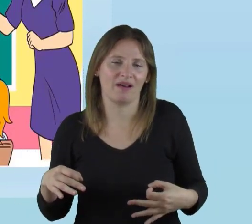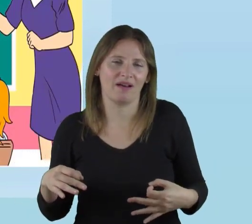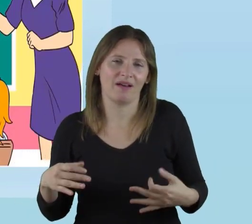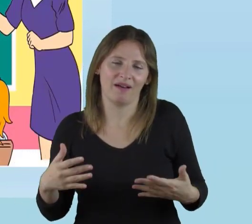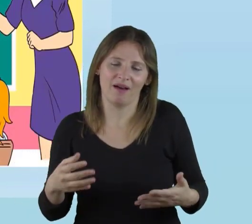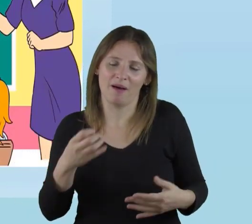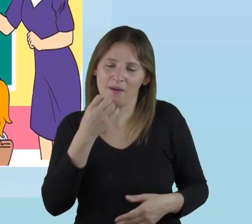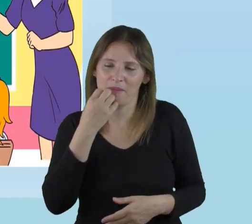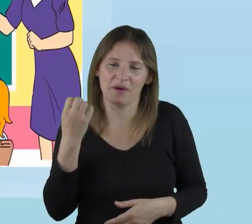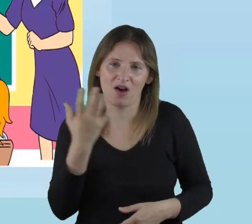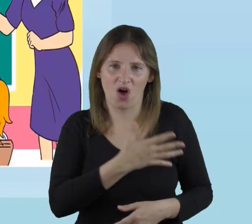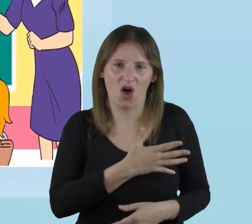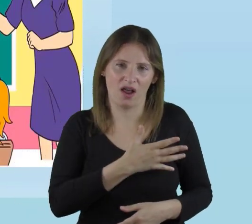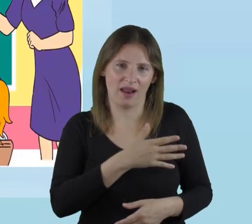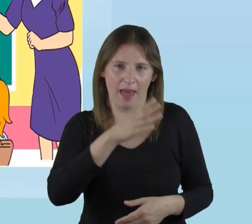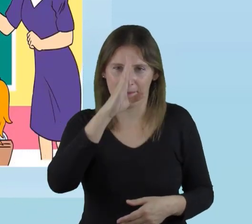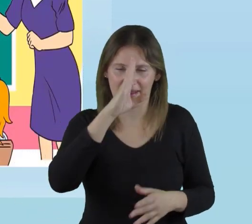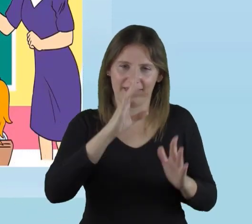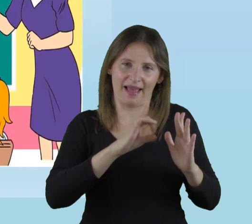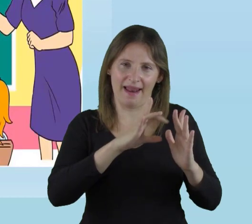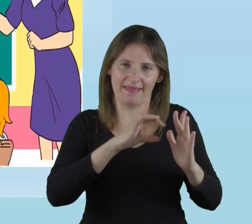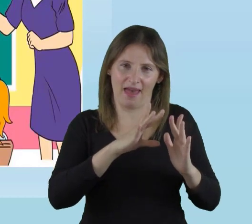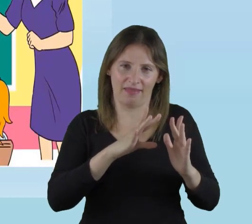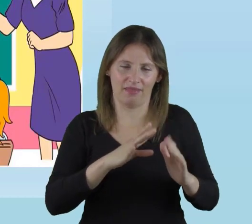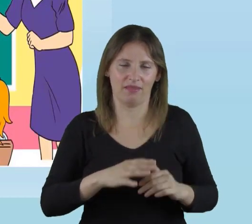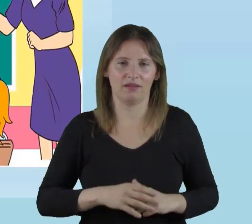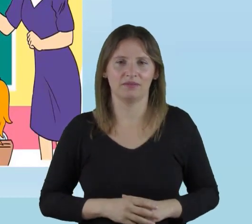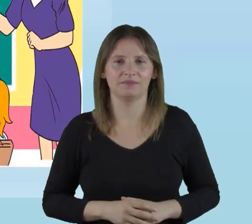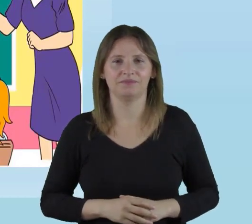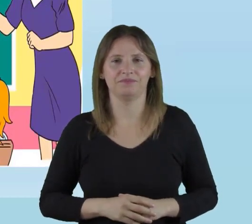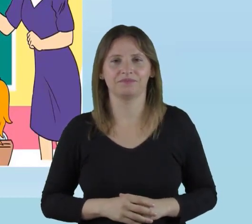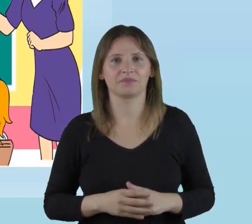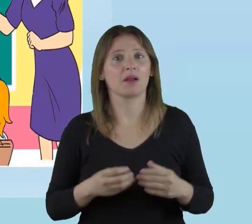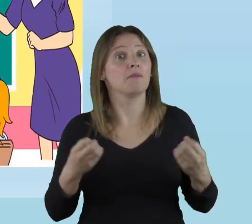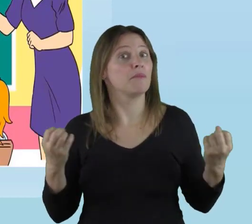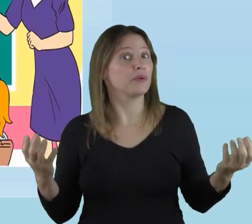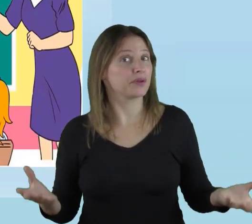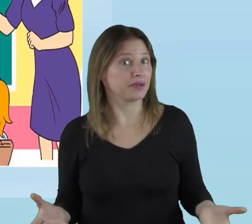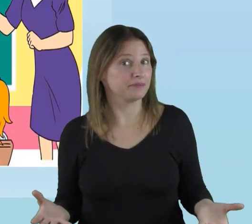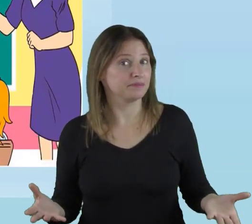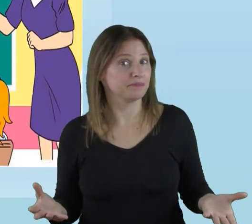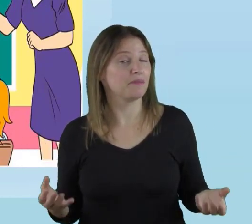de mayor calidad.